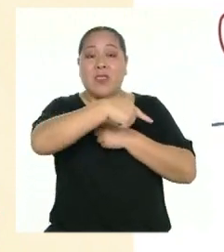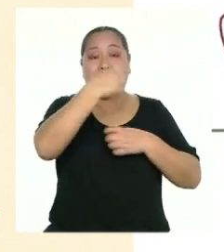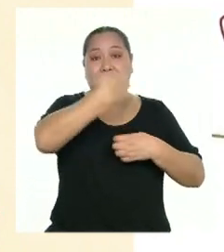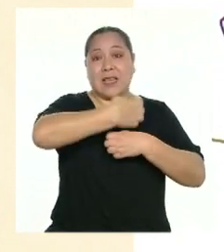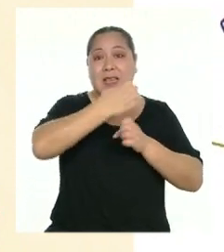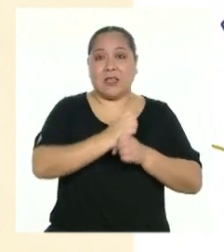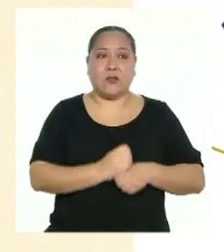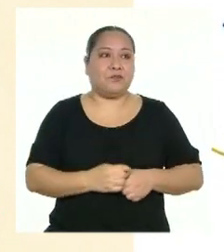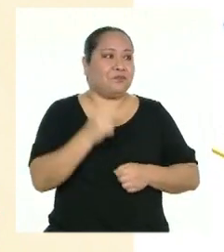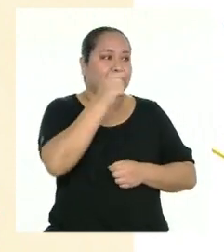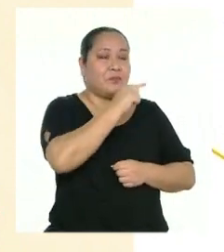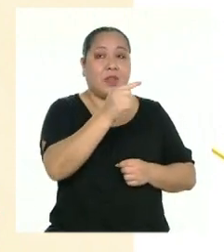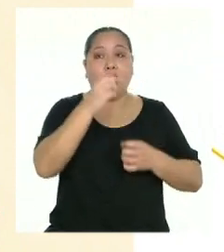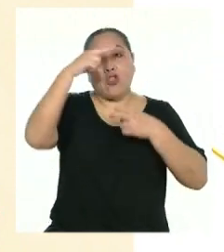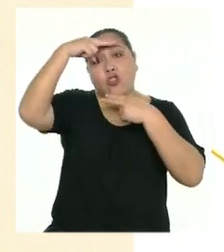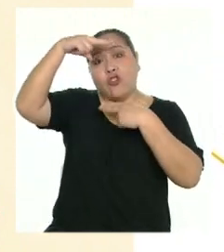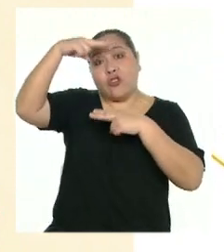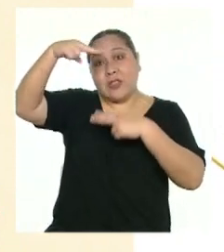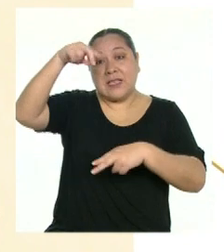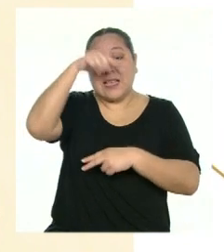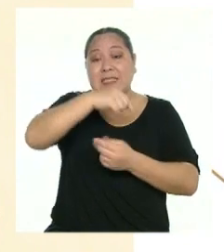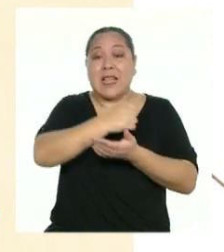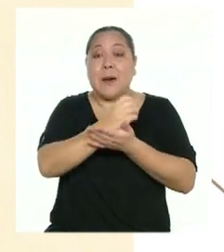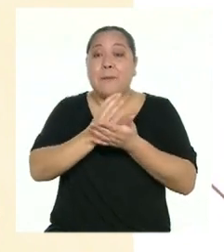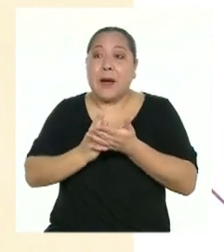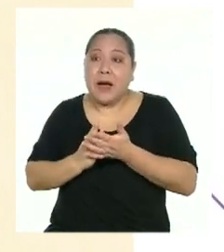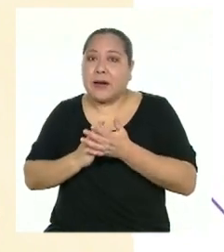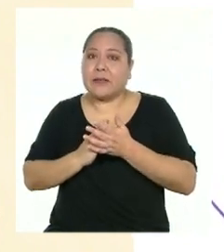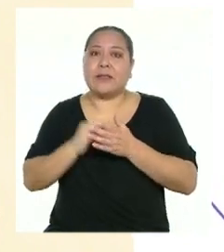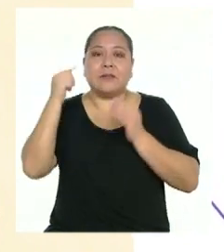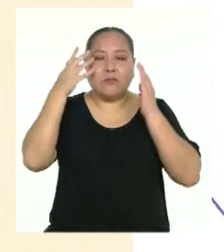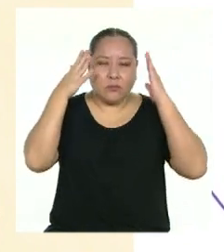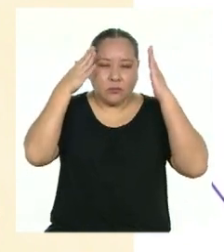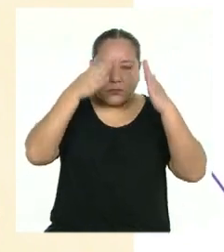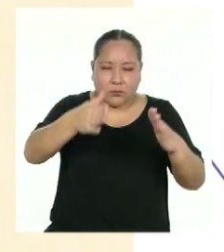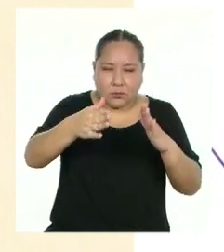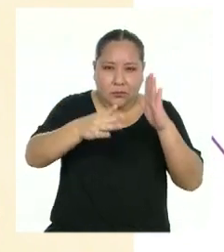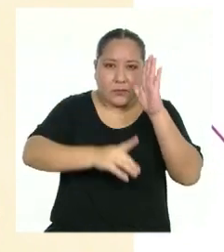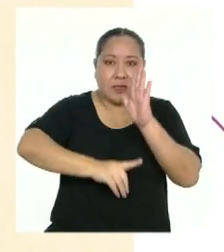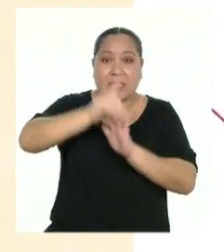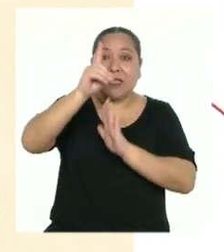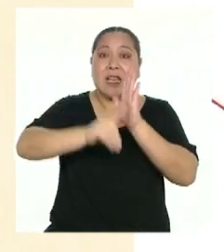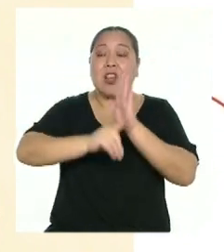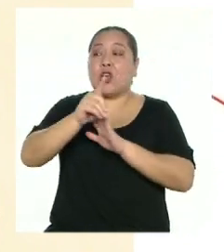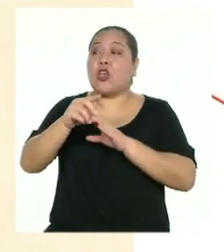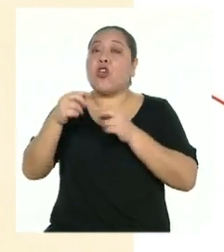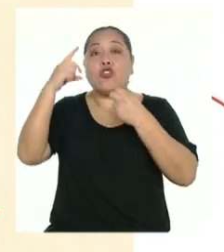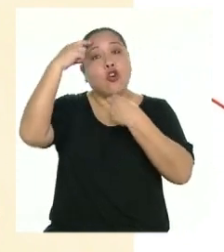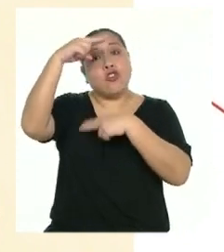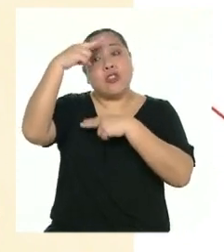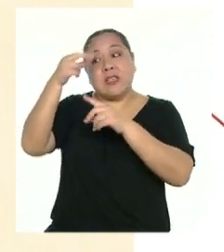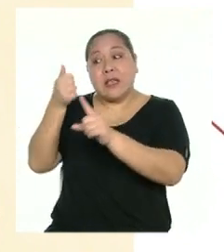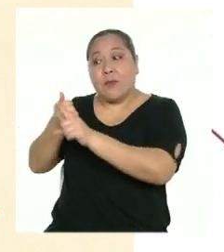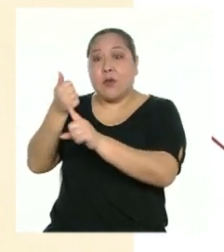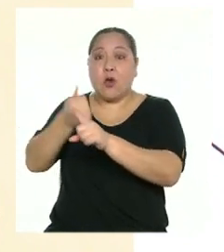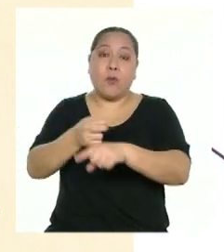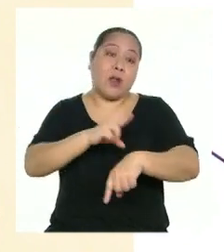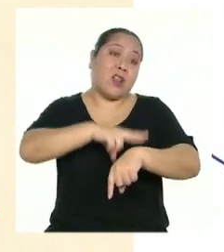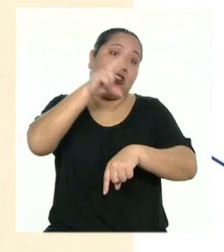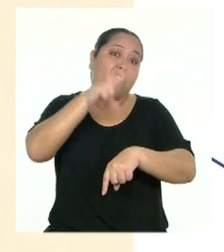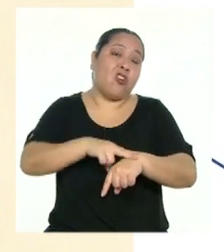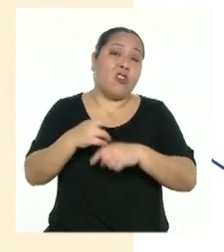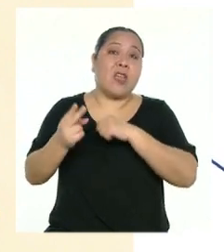Esta parte del periódico mural es el espacio dedicado al desarrollo de las noticias locales, regionales,